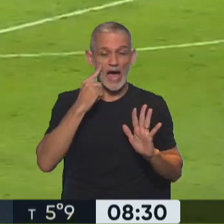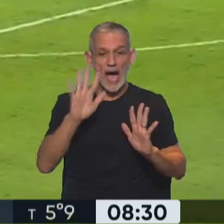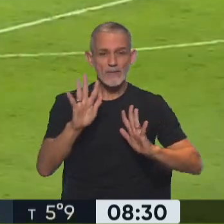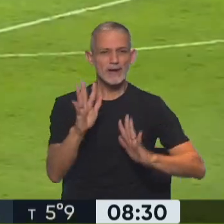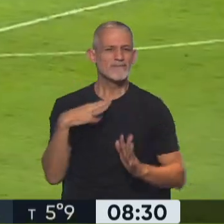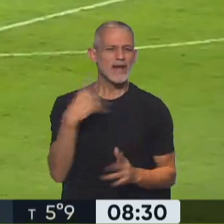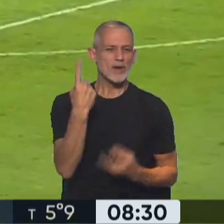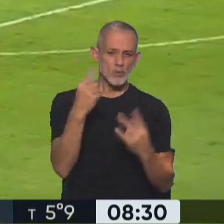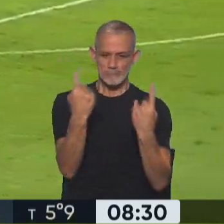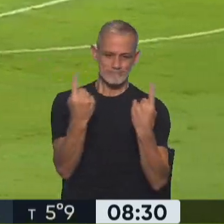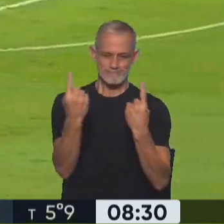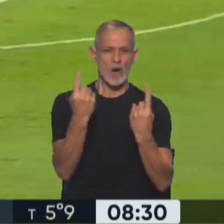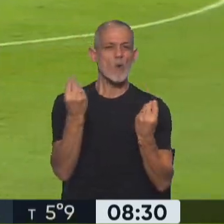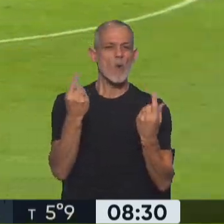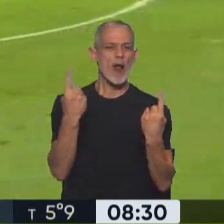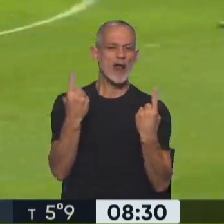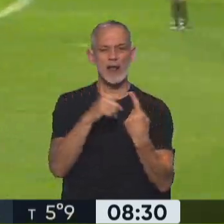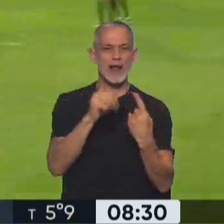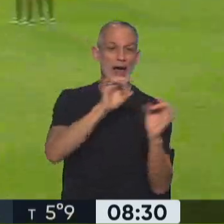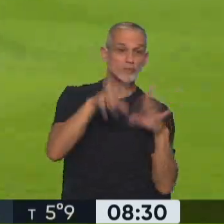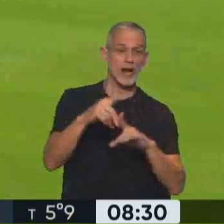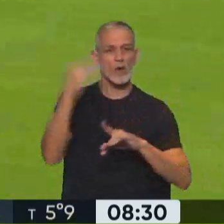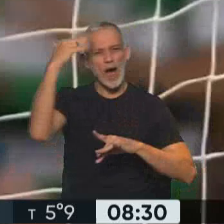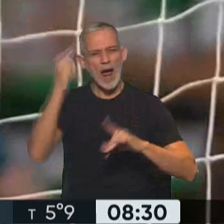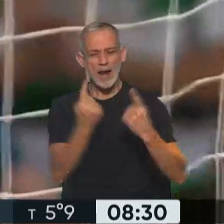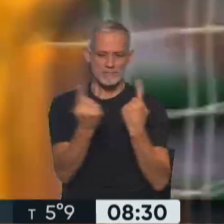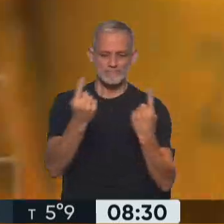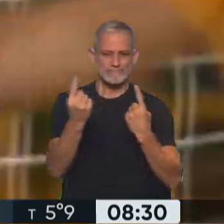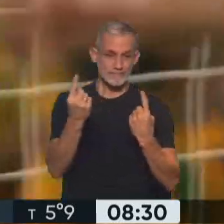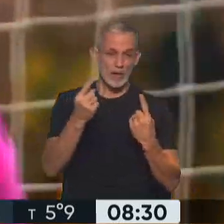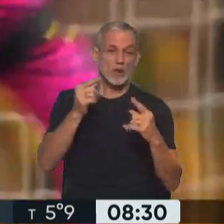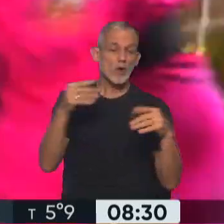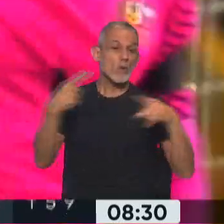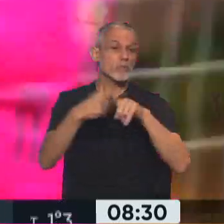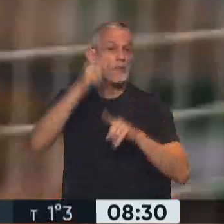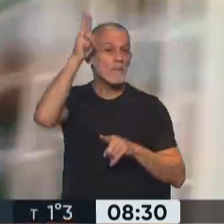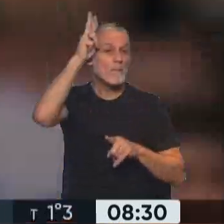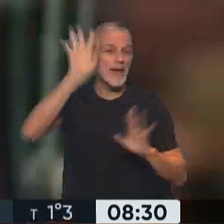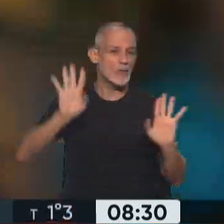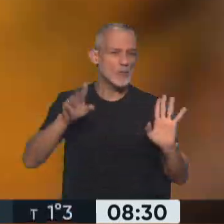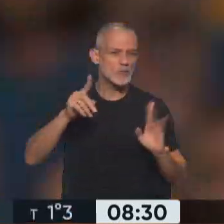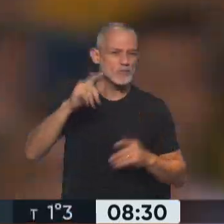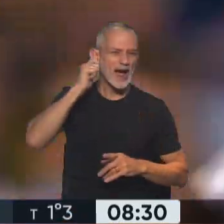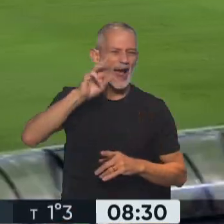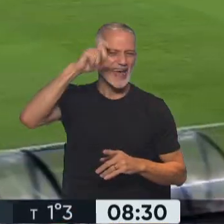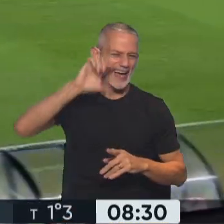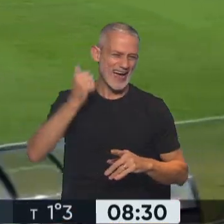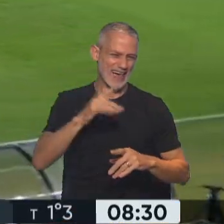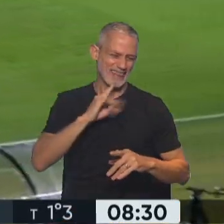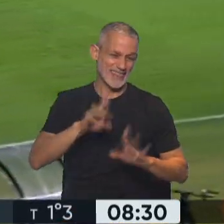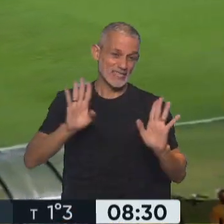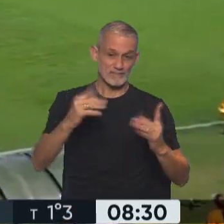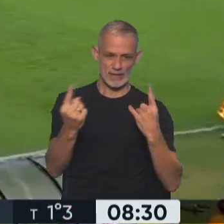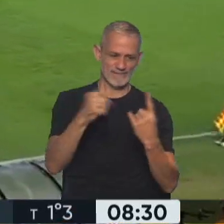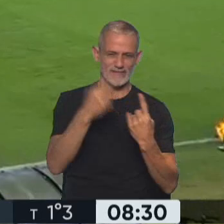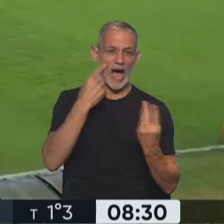queda uno de los dos, ese dirimirá la posibilidad de jugar la Copa del Mundo con Perú, el equipo de Ricardo de Areca. Obviamente, estaríamos eligiendo